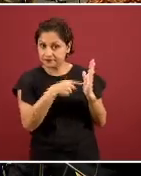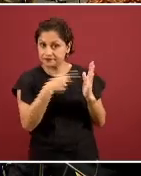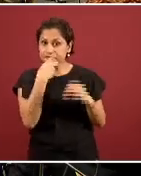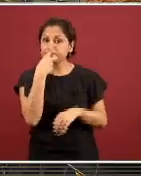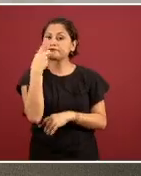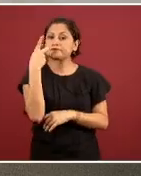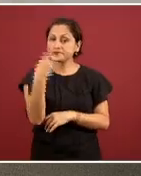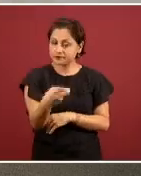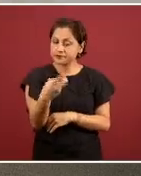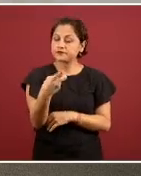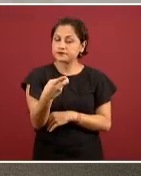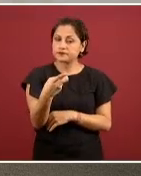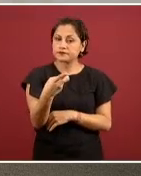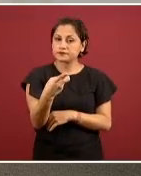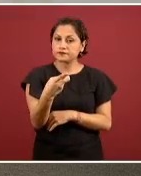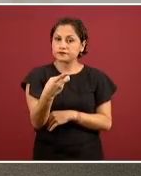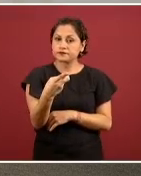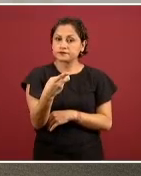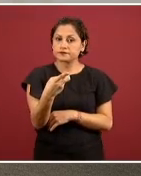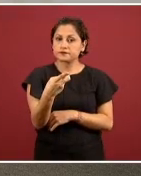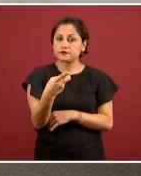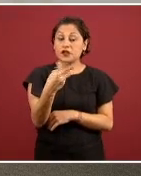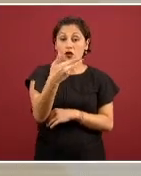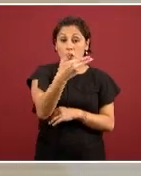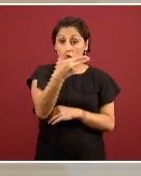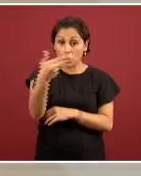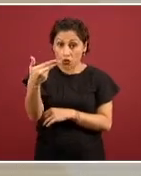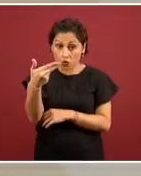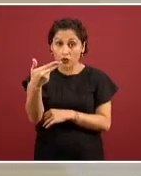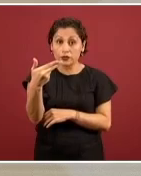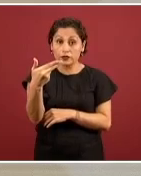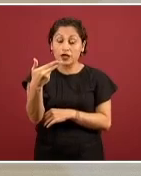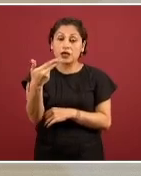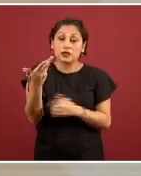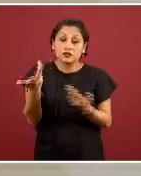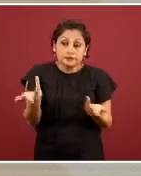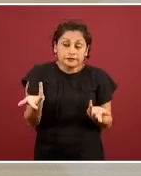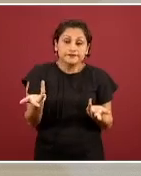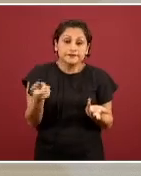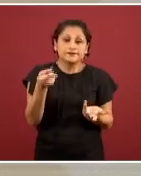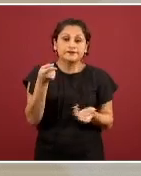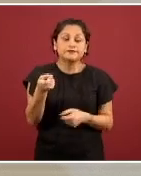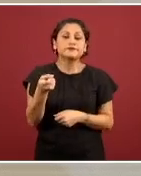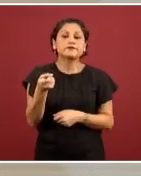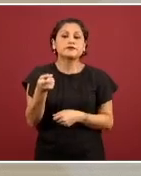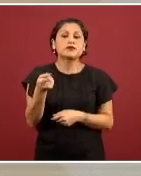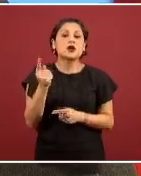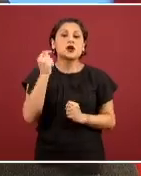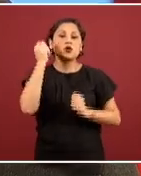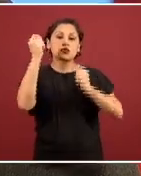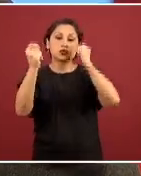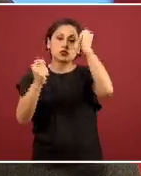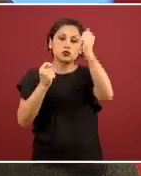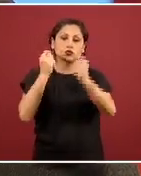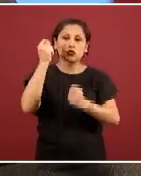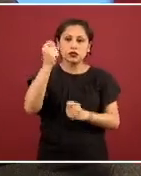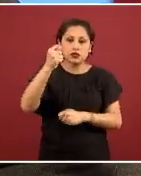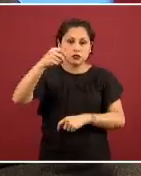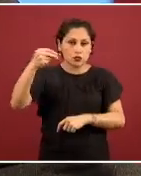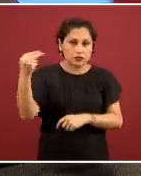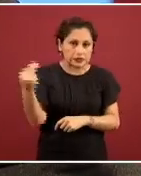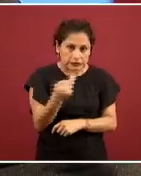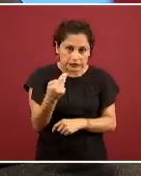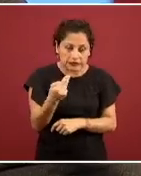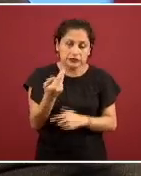establece es que estos hoteles, por razones humanitarias, a pesar de que el turismo no es una actividad esencial, por